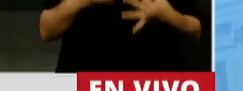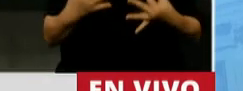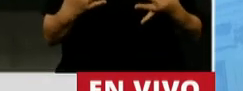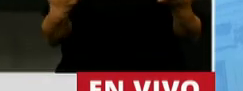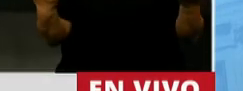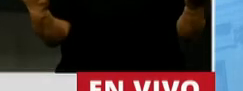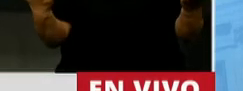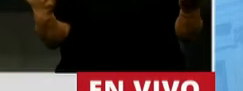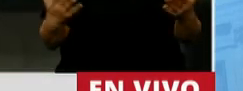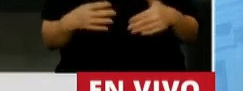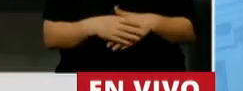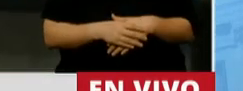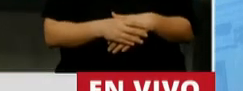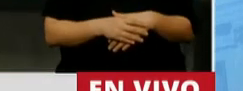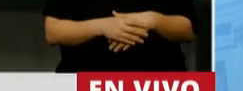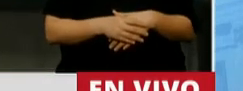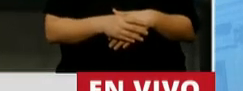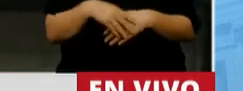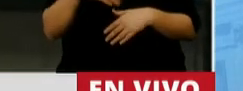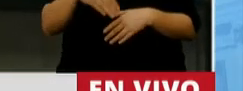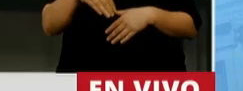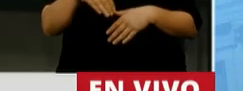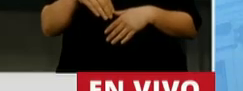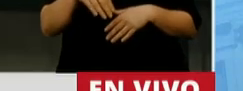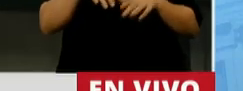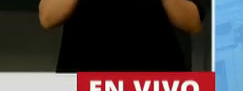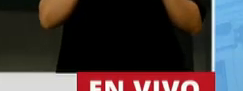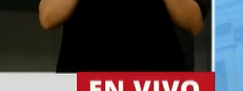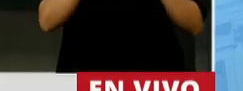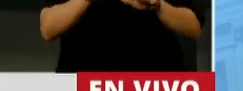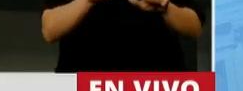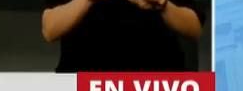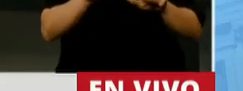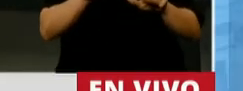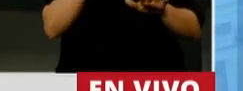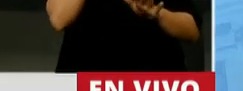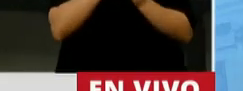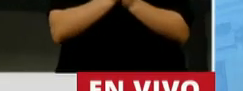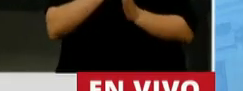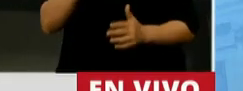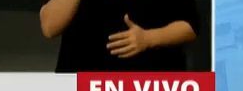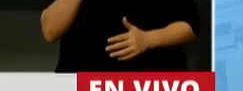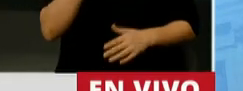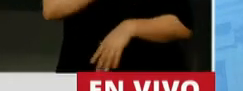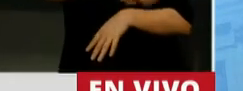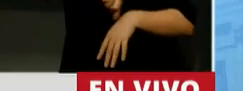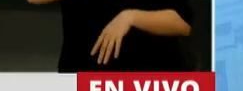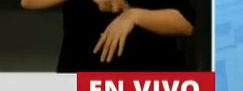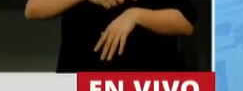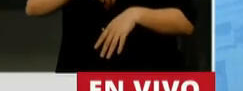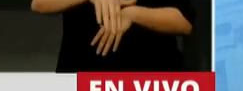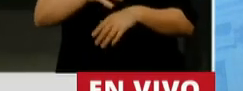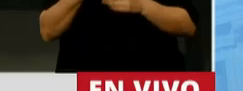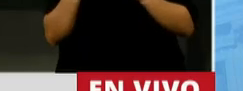llevamos nueve horas, perdón, 19 horas casi de